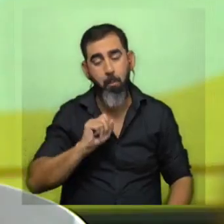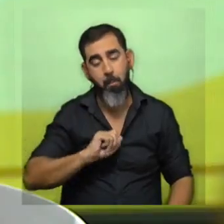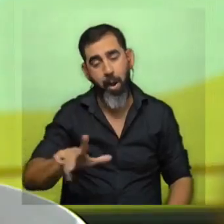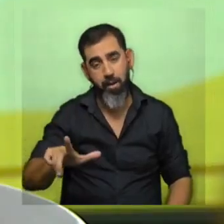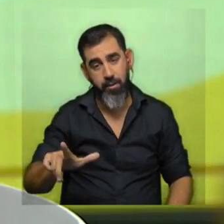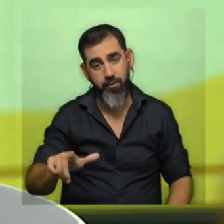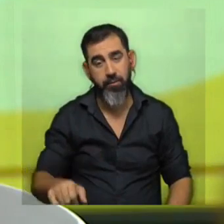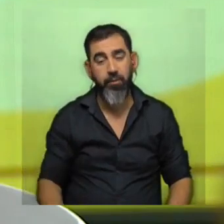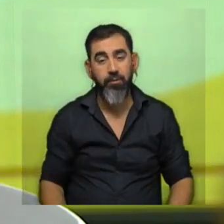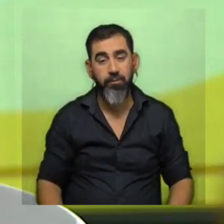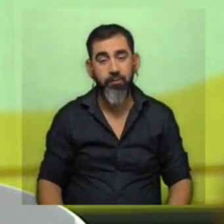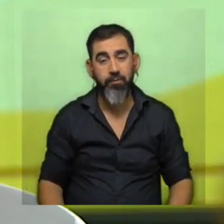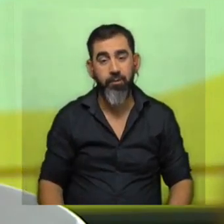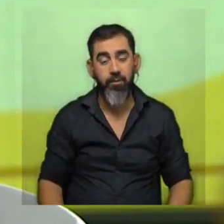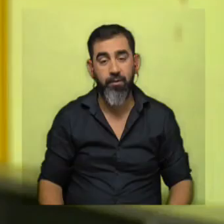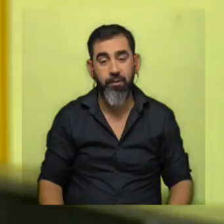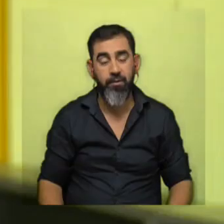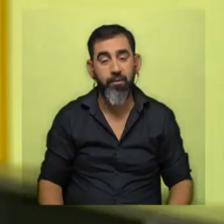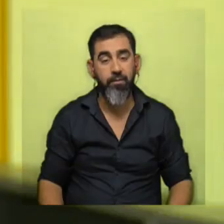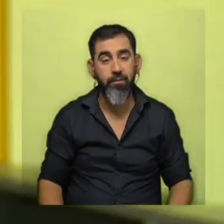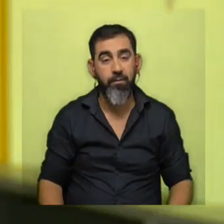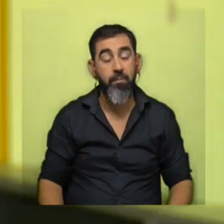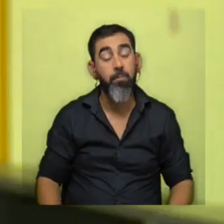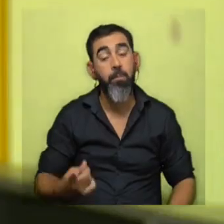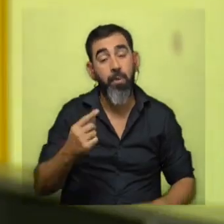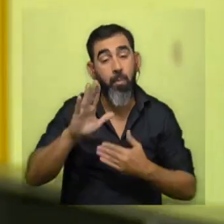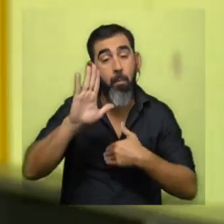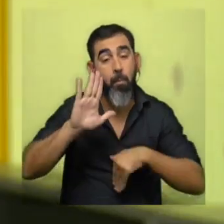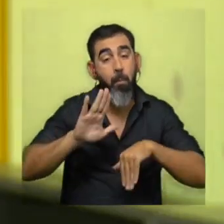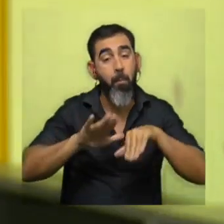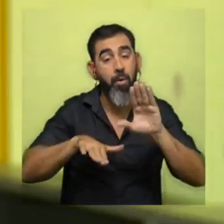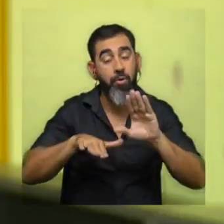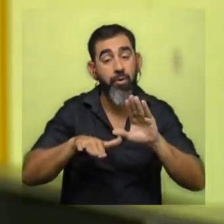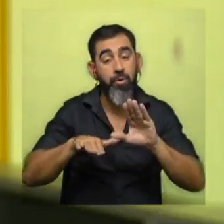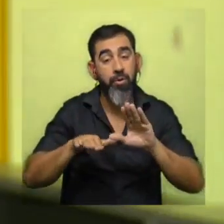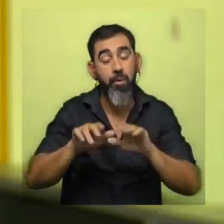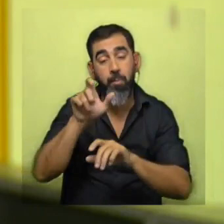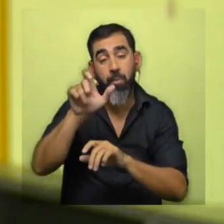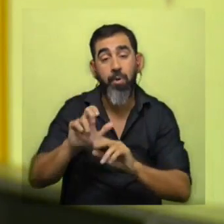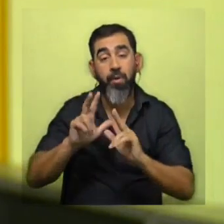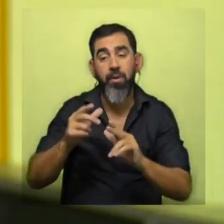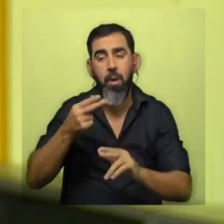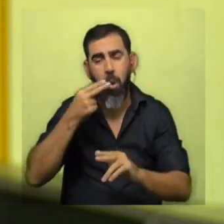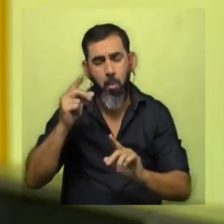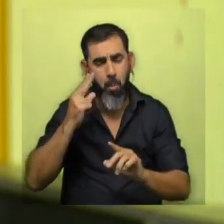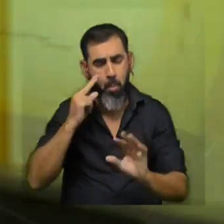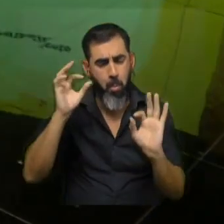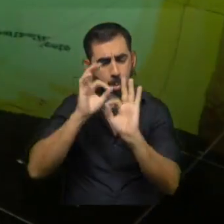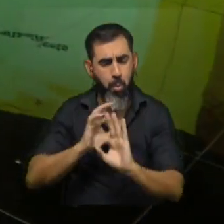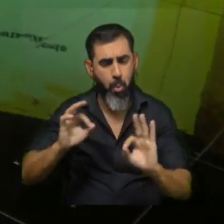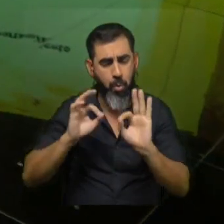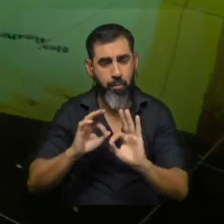cuántas veces no he escuchado eso sin embargo la mayoría de los tutores piensa que su gato no tiene problemas de comportamiento sí